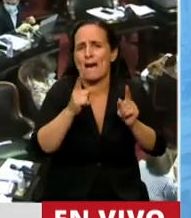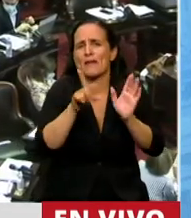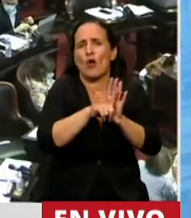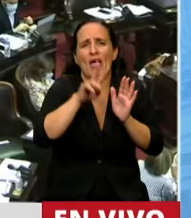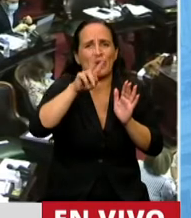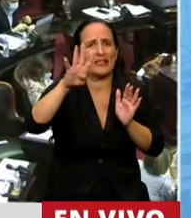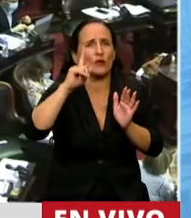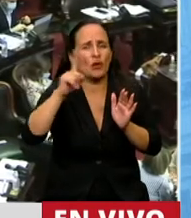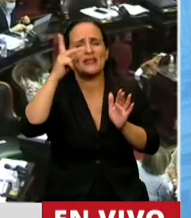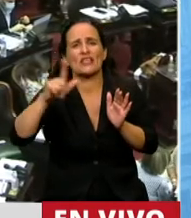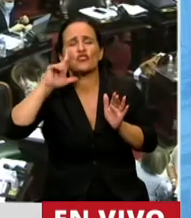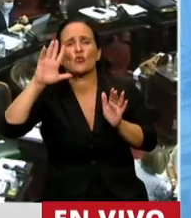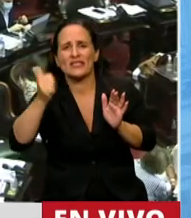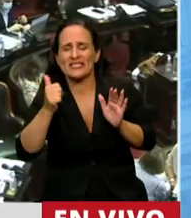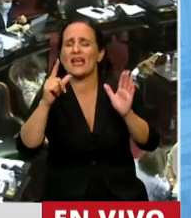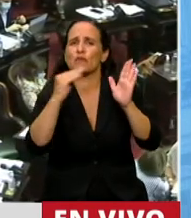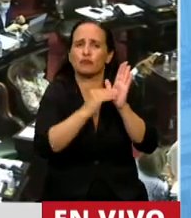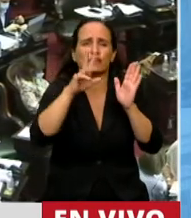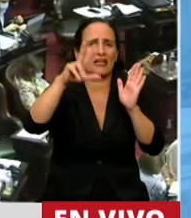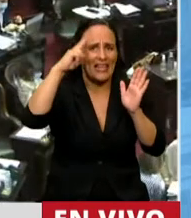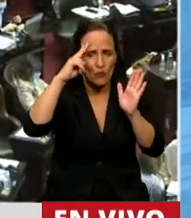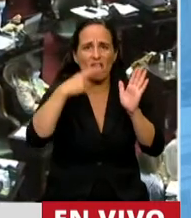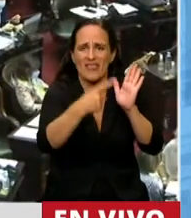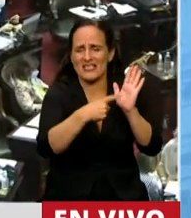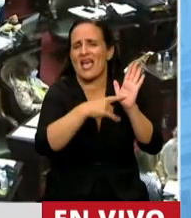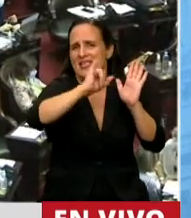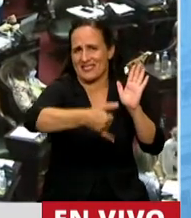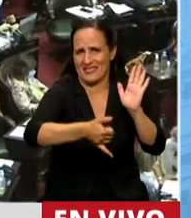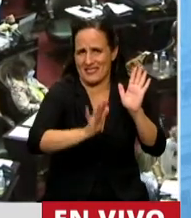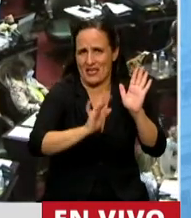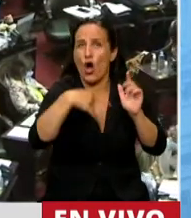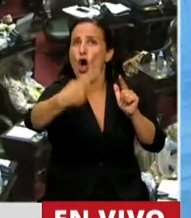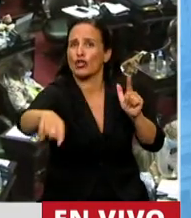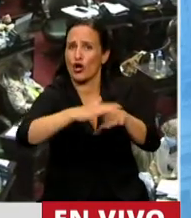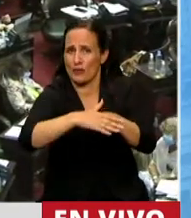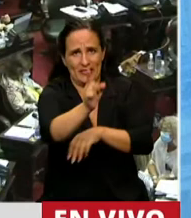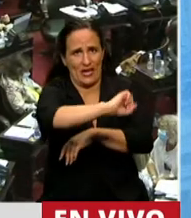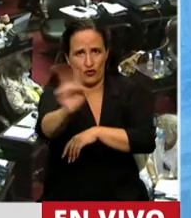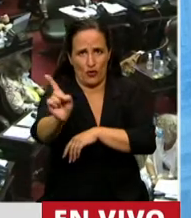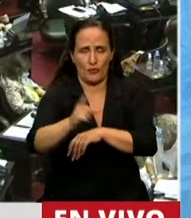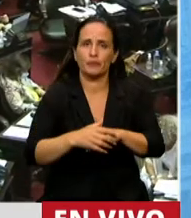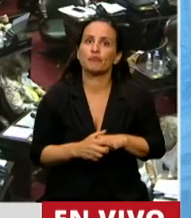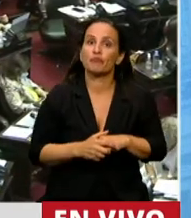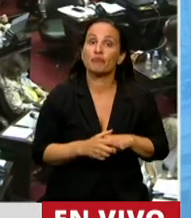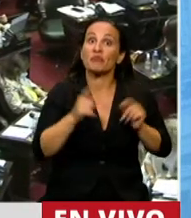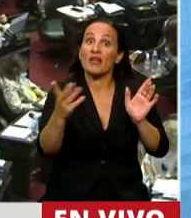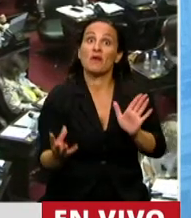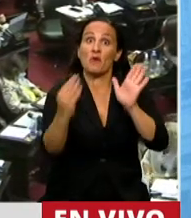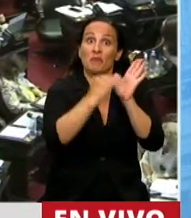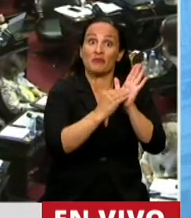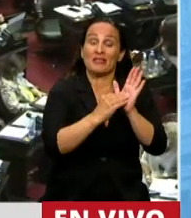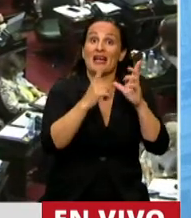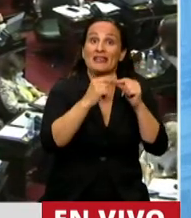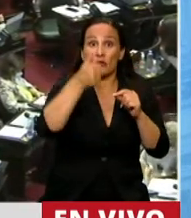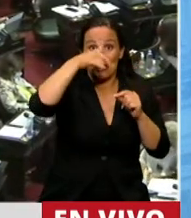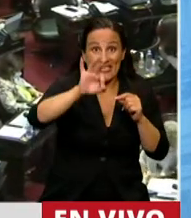24.156 de administración financiera. Se nos dice que esto ya está comprendido en el artículo 60